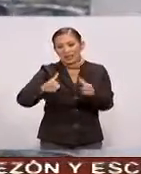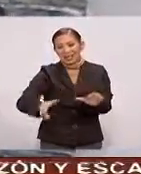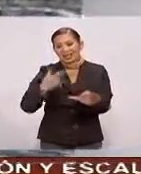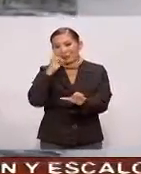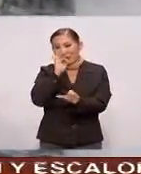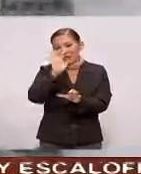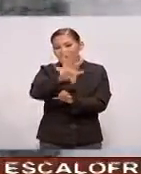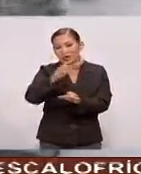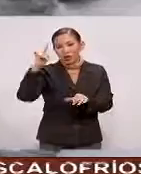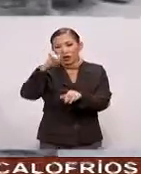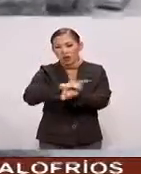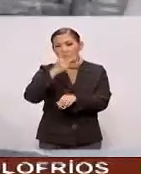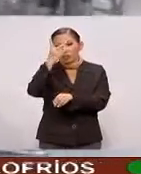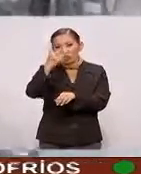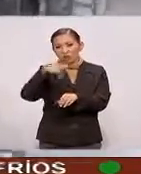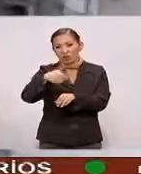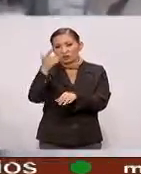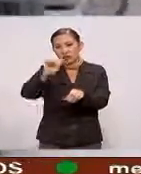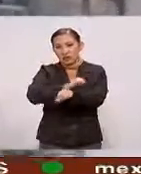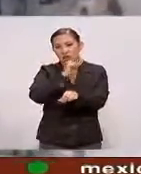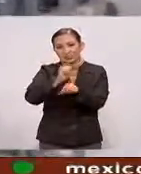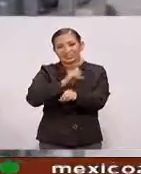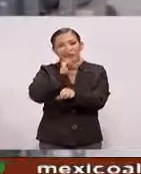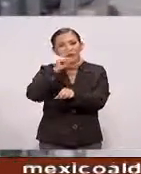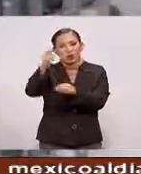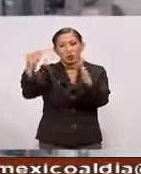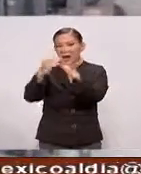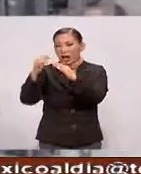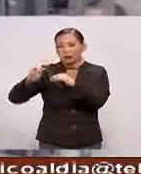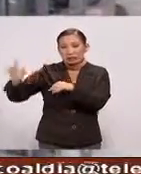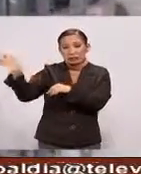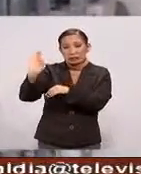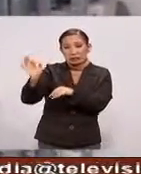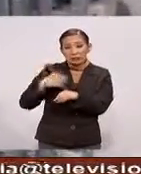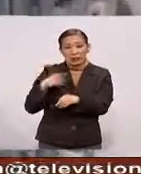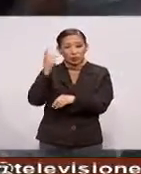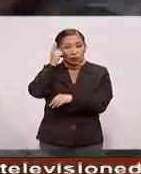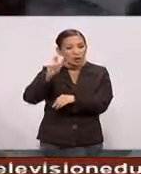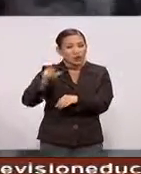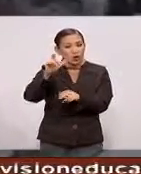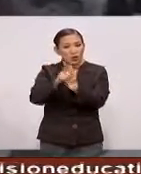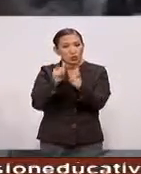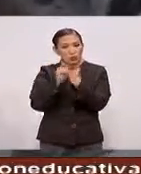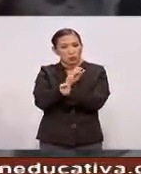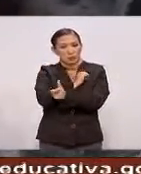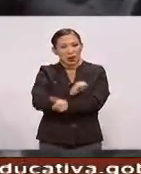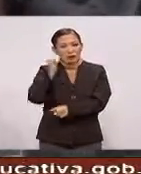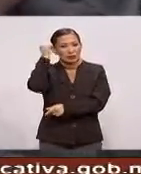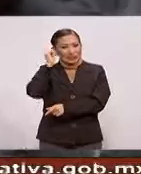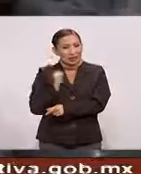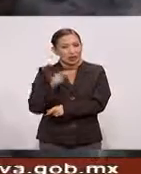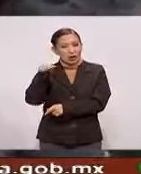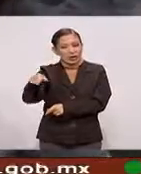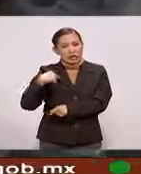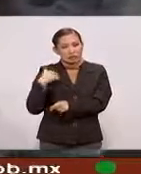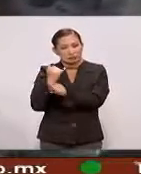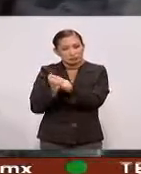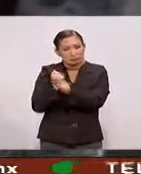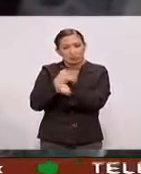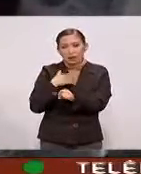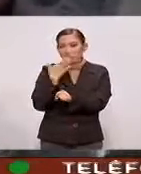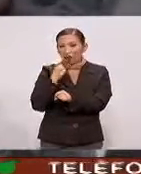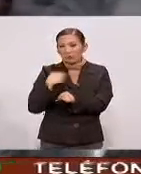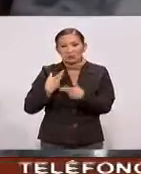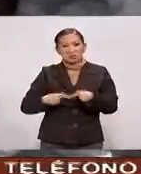marihuana 5 aviones 12 vehículos Así como un inmueble Presuntamente Perteneciente Al cártel de Sinaloa En el operativo No